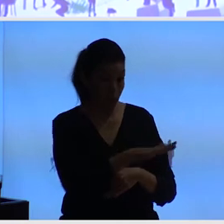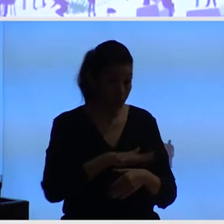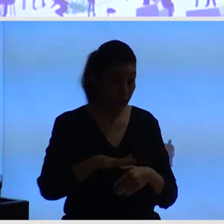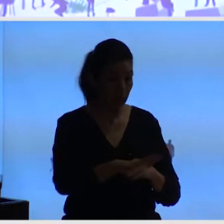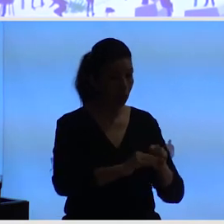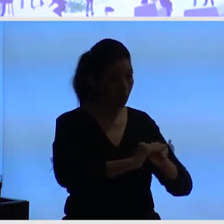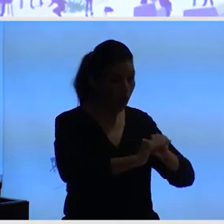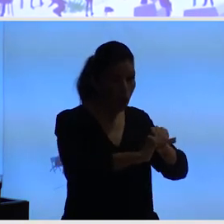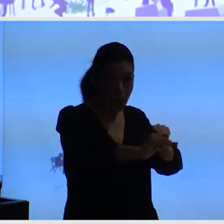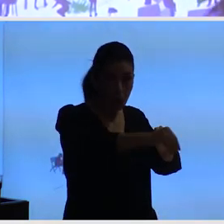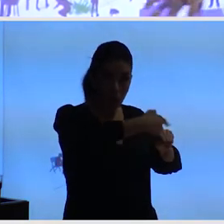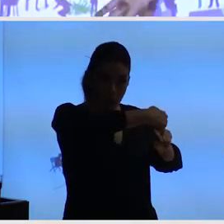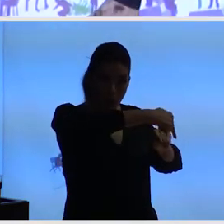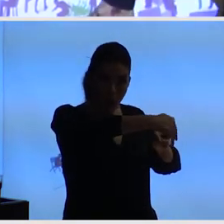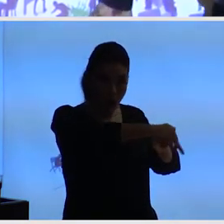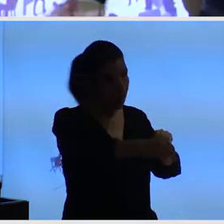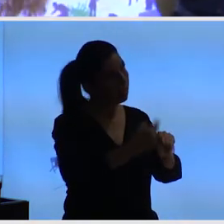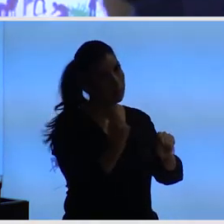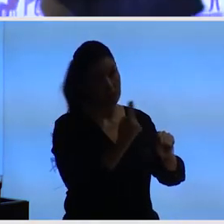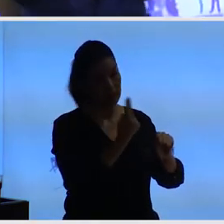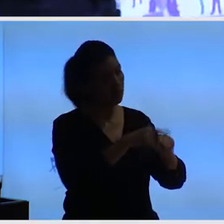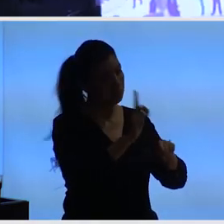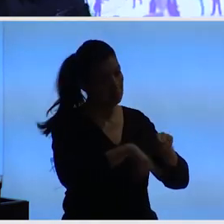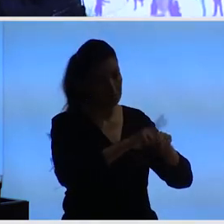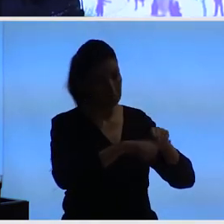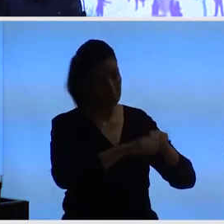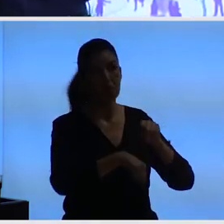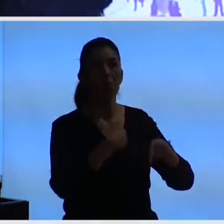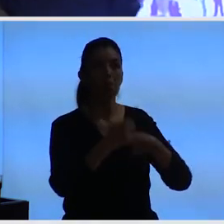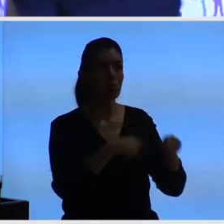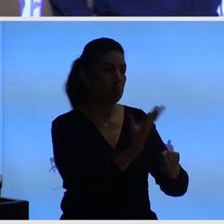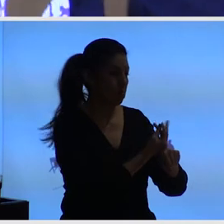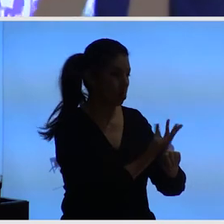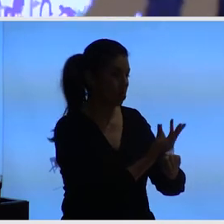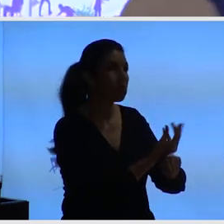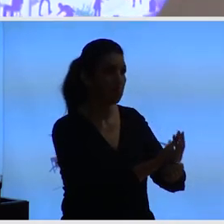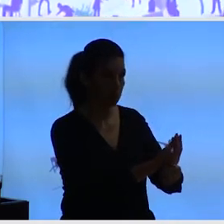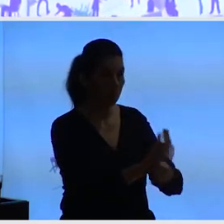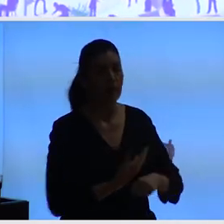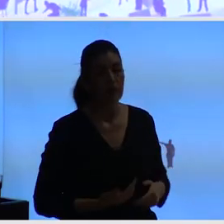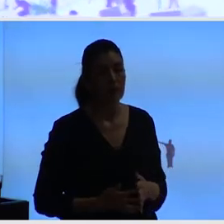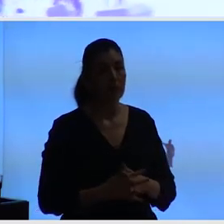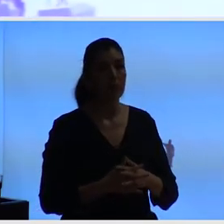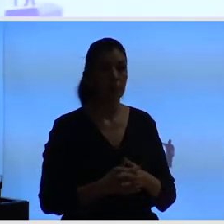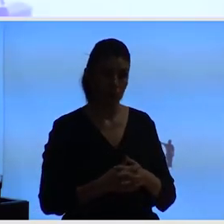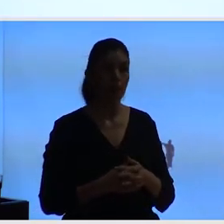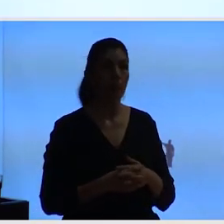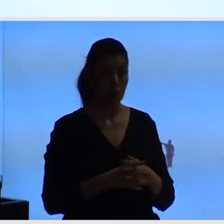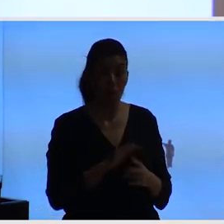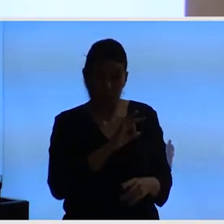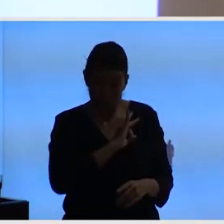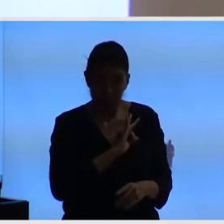infraestructura, digamos, dura, lo puedes hacer después que has averiguado que tus